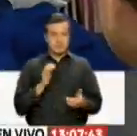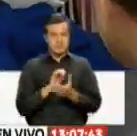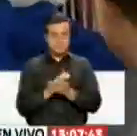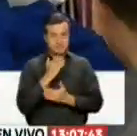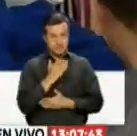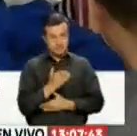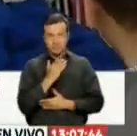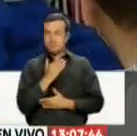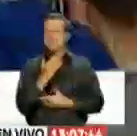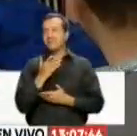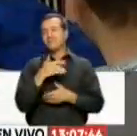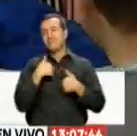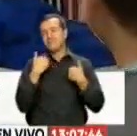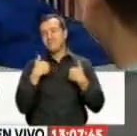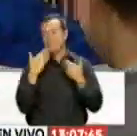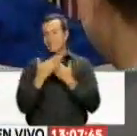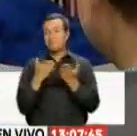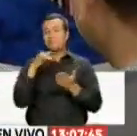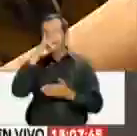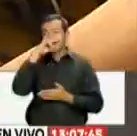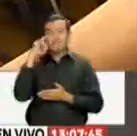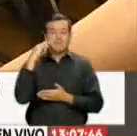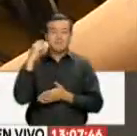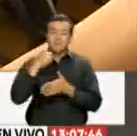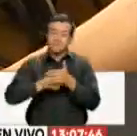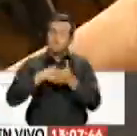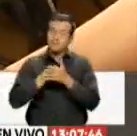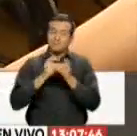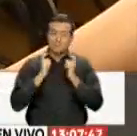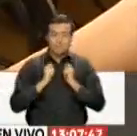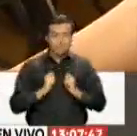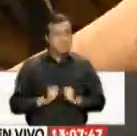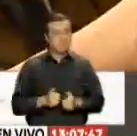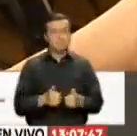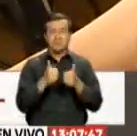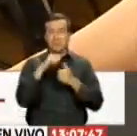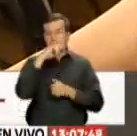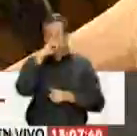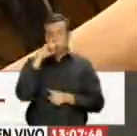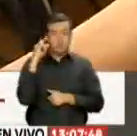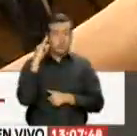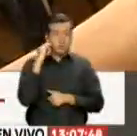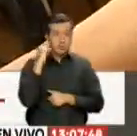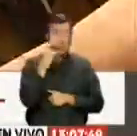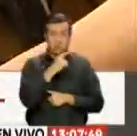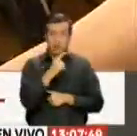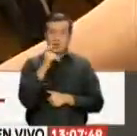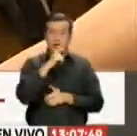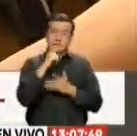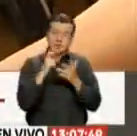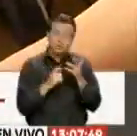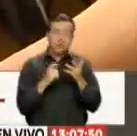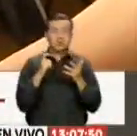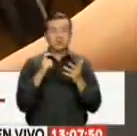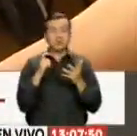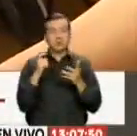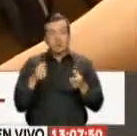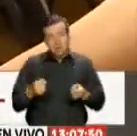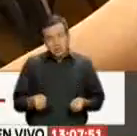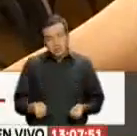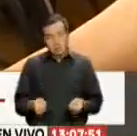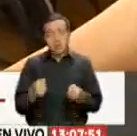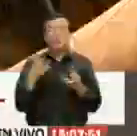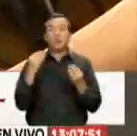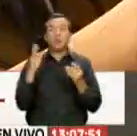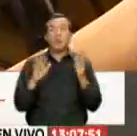pelean día a día contra el cáncer. Excelente y oportuno porque los niños necesitan las sillas para movilizarse, muchas